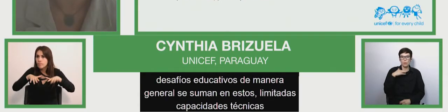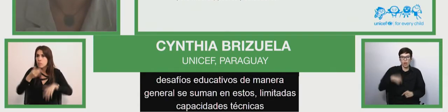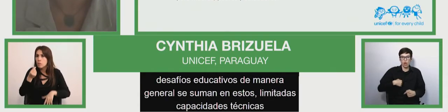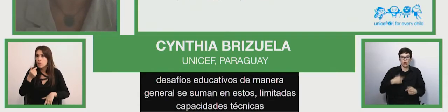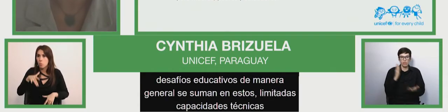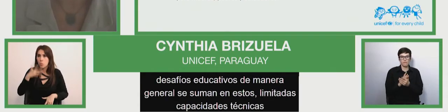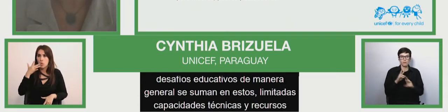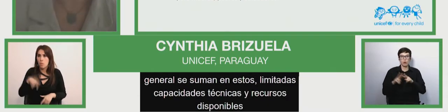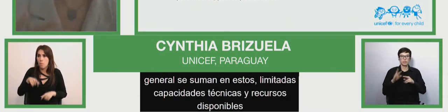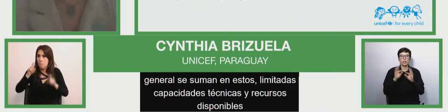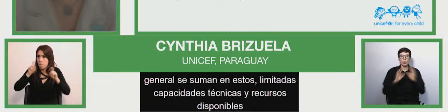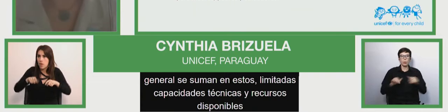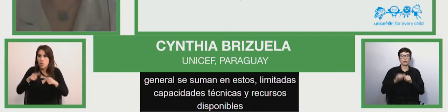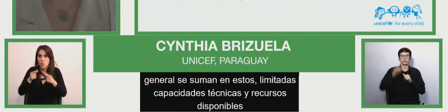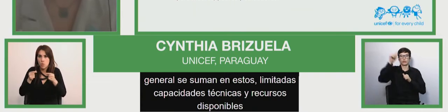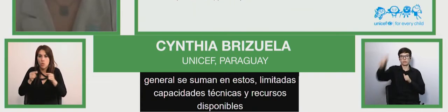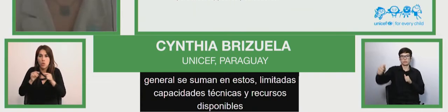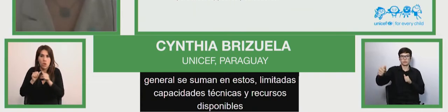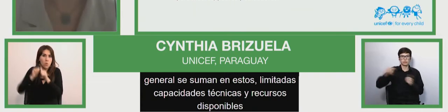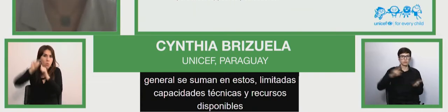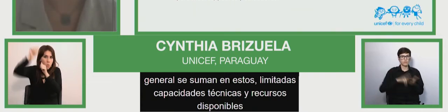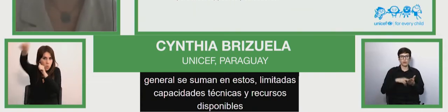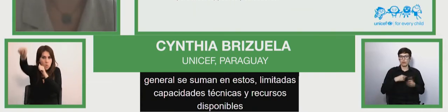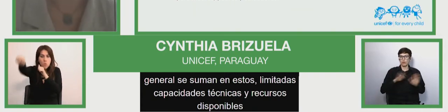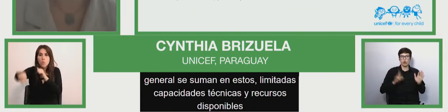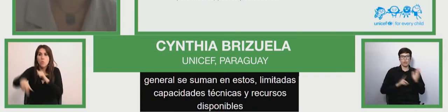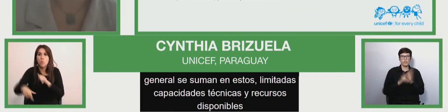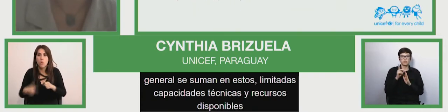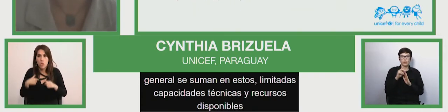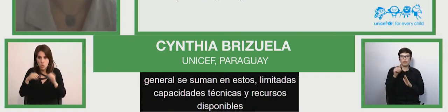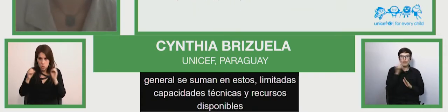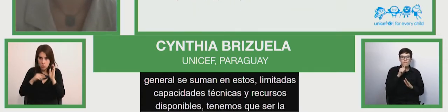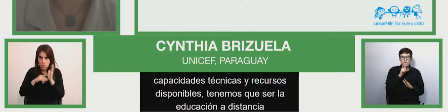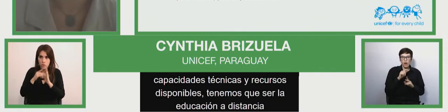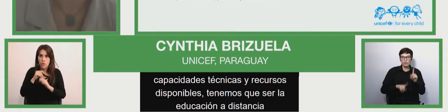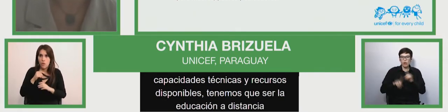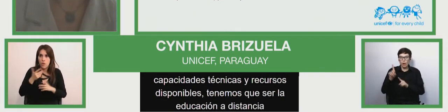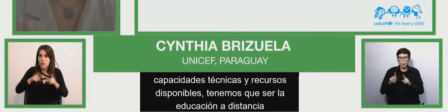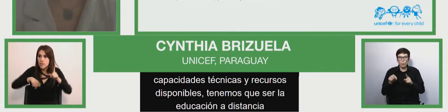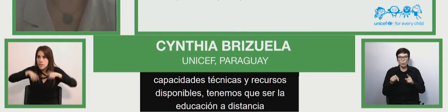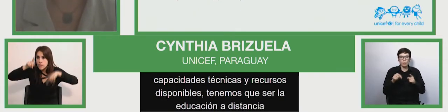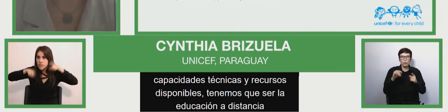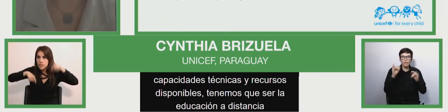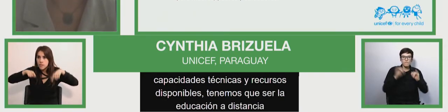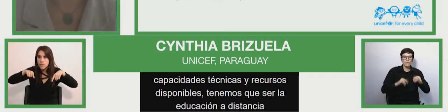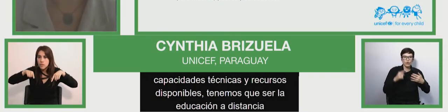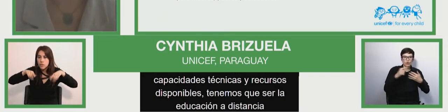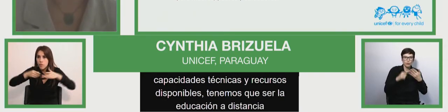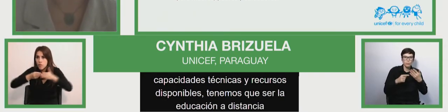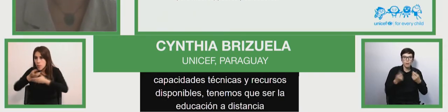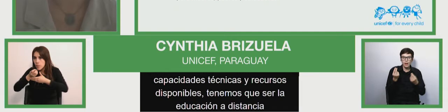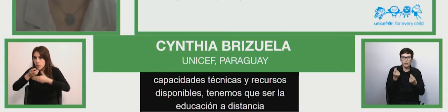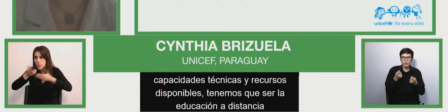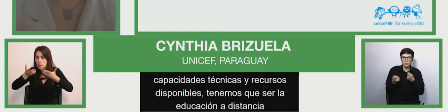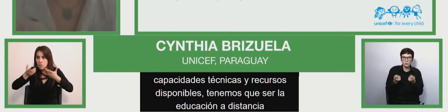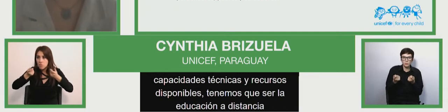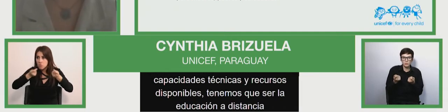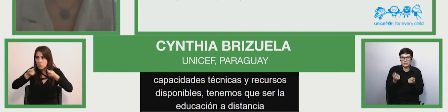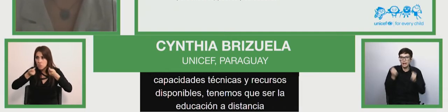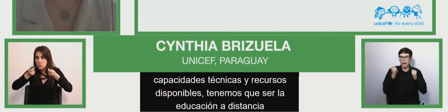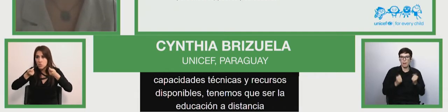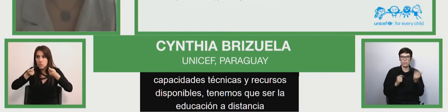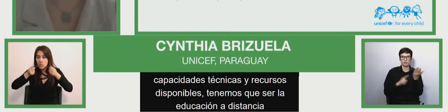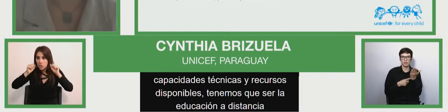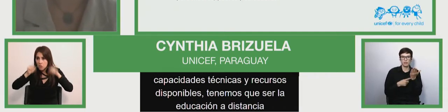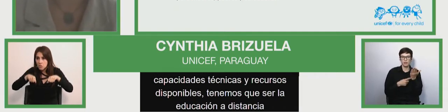distancia y había sido que no hemos desarrollado todas estas metodologías desde los recursos y capacidades técnicas